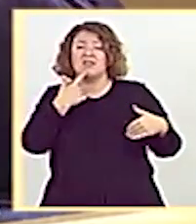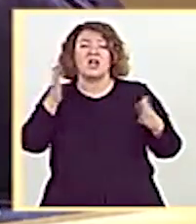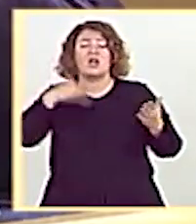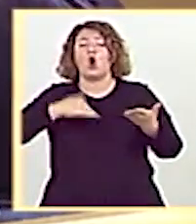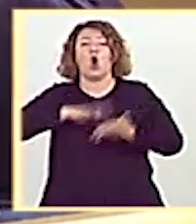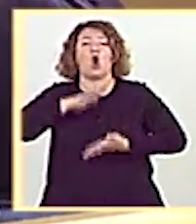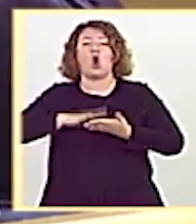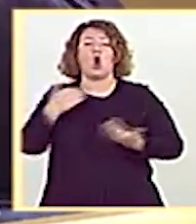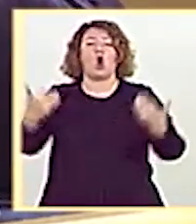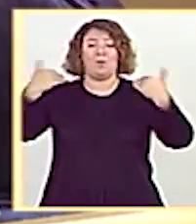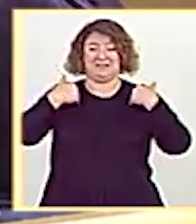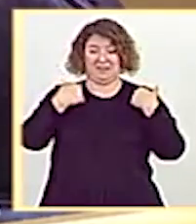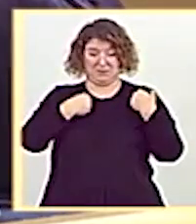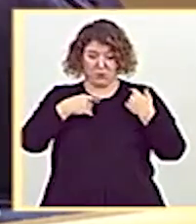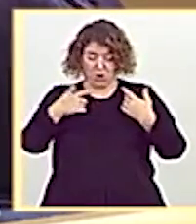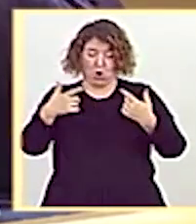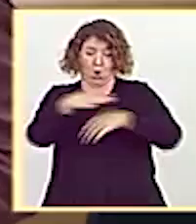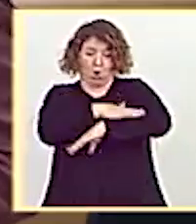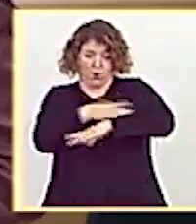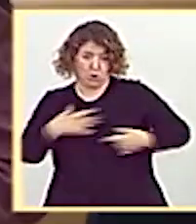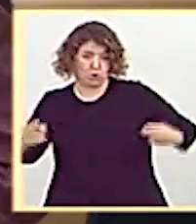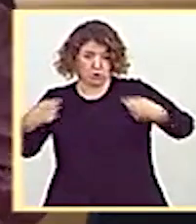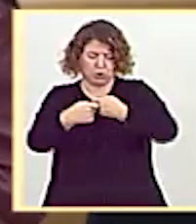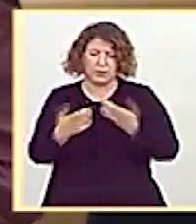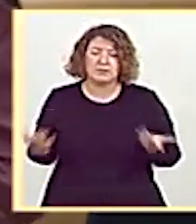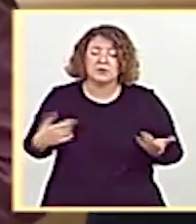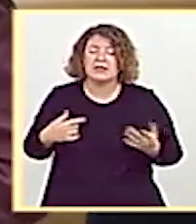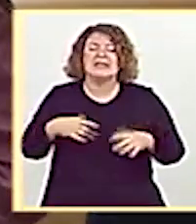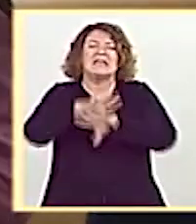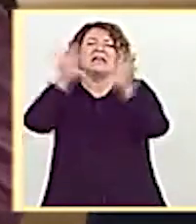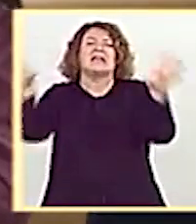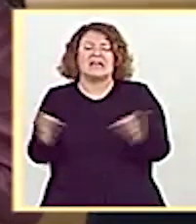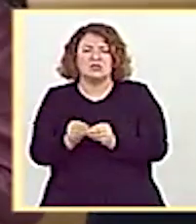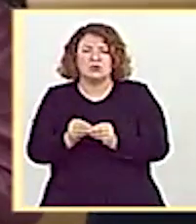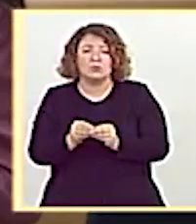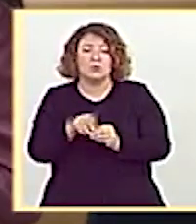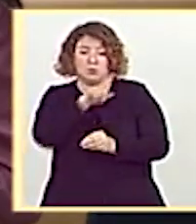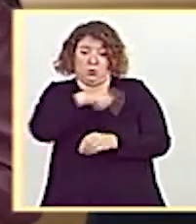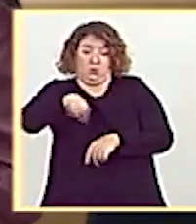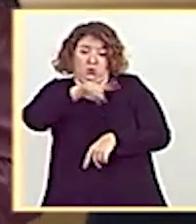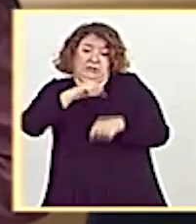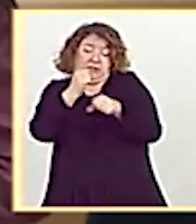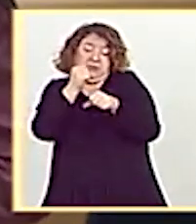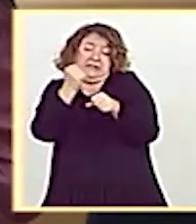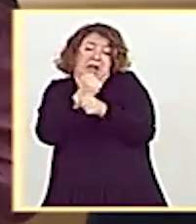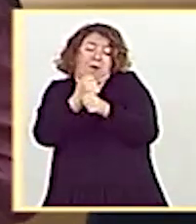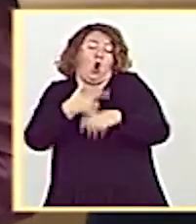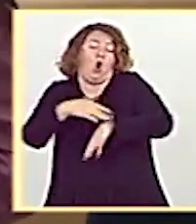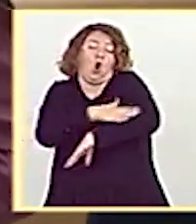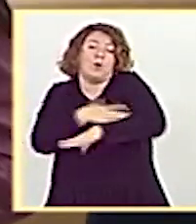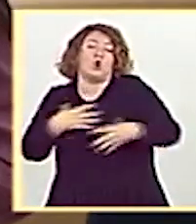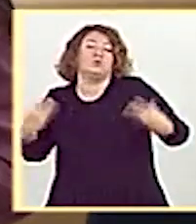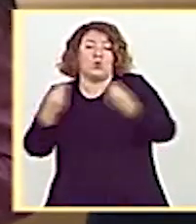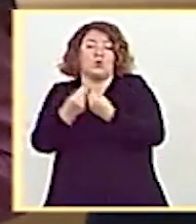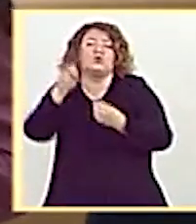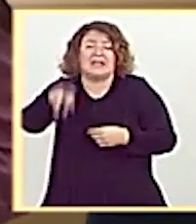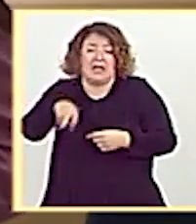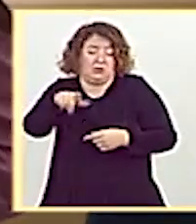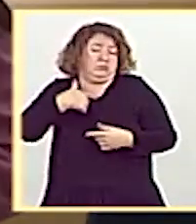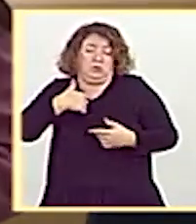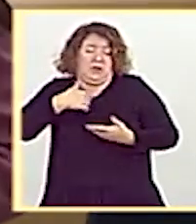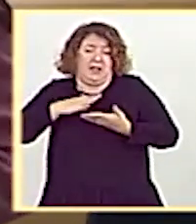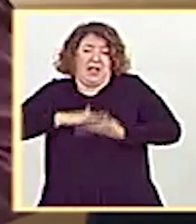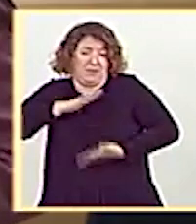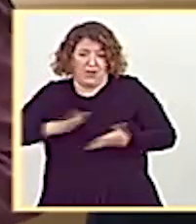incompetencia de sus socios de gobierno. Bueno, entonces, conclusión número uno, gobiernan ustedes con incompetentes. Lo segundo, gobiernan ustedes con